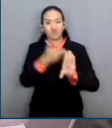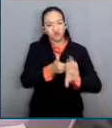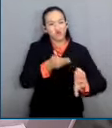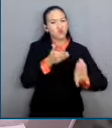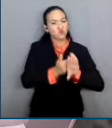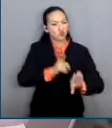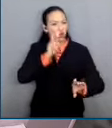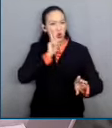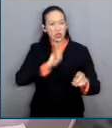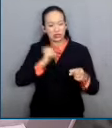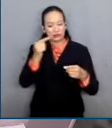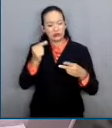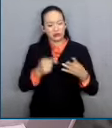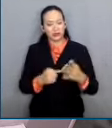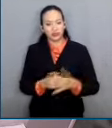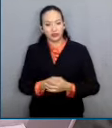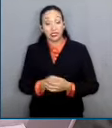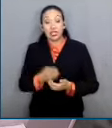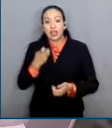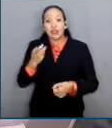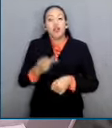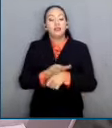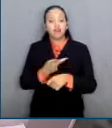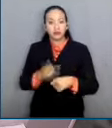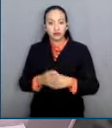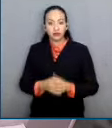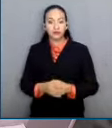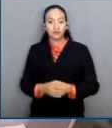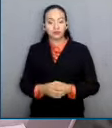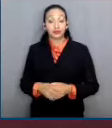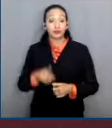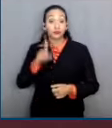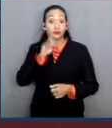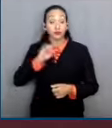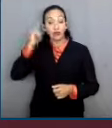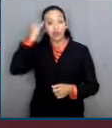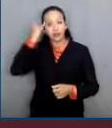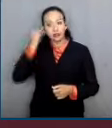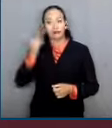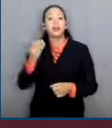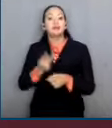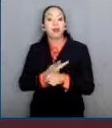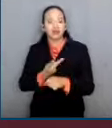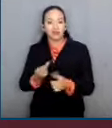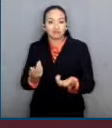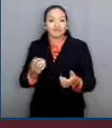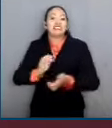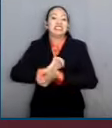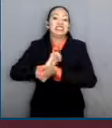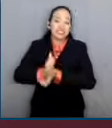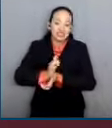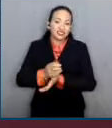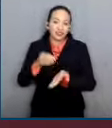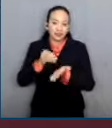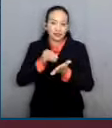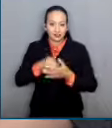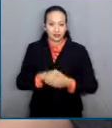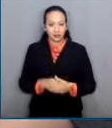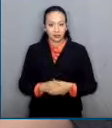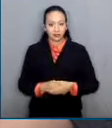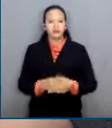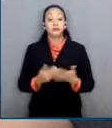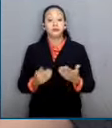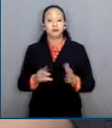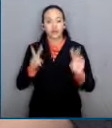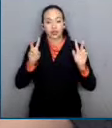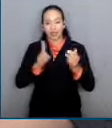imposibilita que las mujeres se enfrenten a discriminación. En conferencias sobre los avances de los derechos político-electorales de